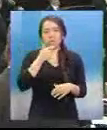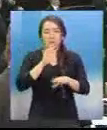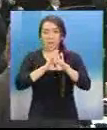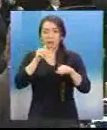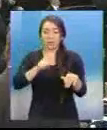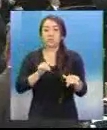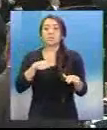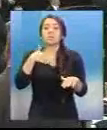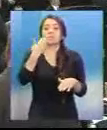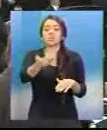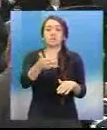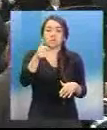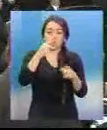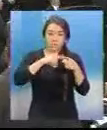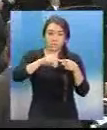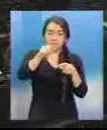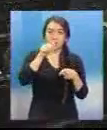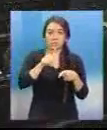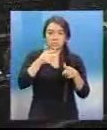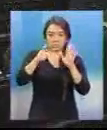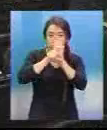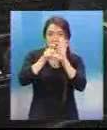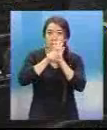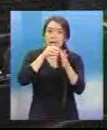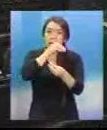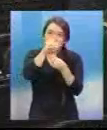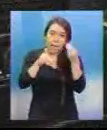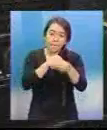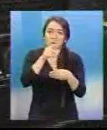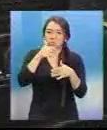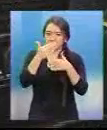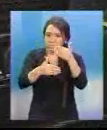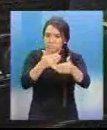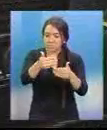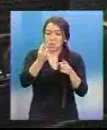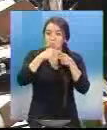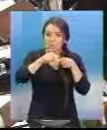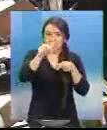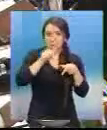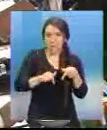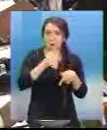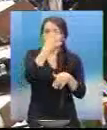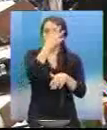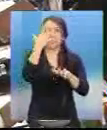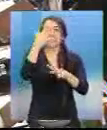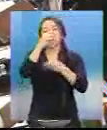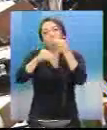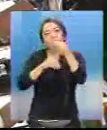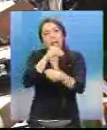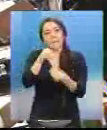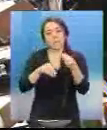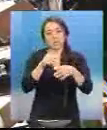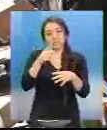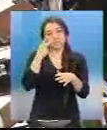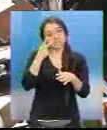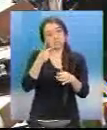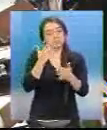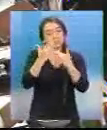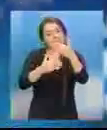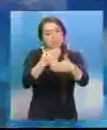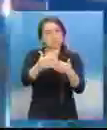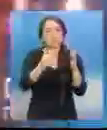someta a discusión las 35 reformas a la Constitución. Por Una Guatemala en Paz, Verónica Borantes y Héctor Chudup.